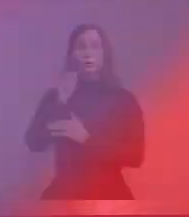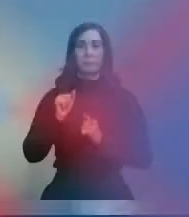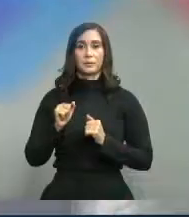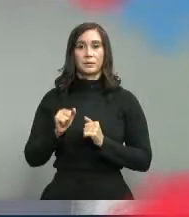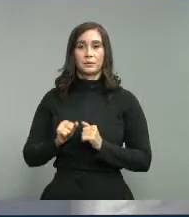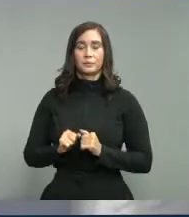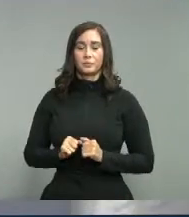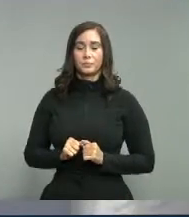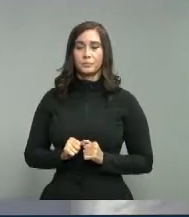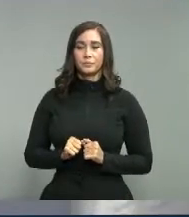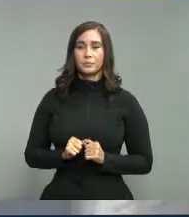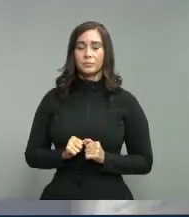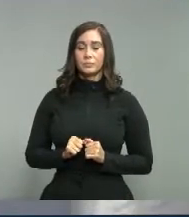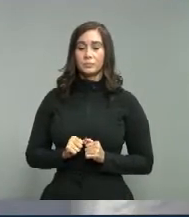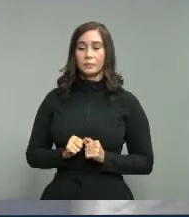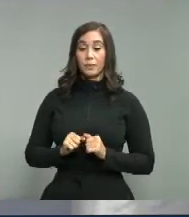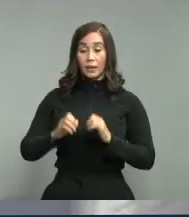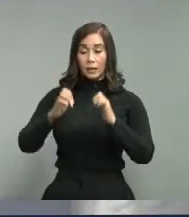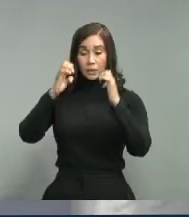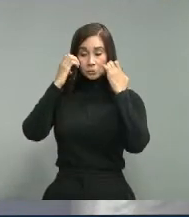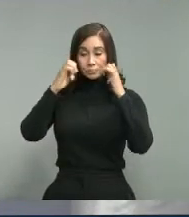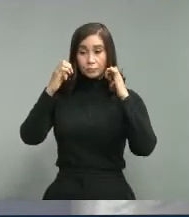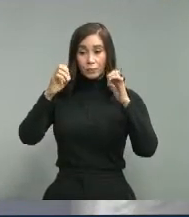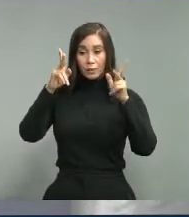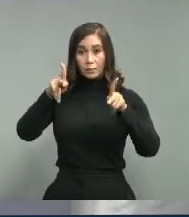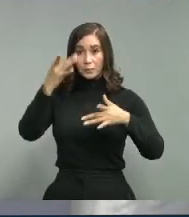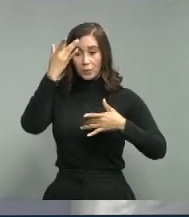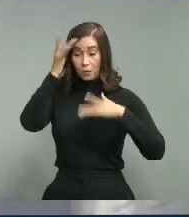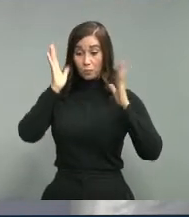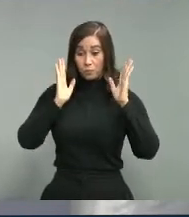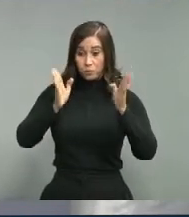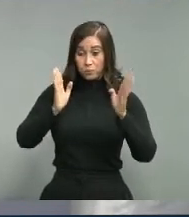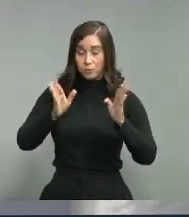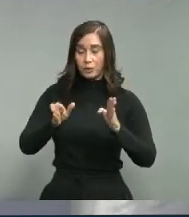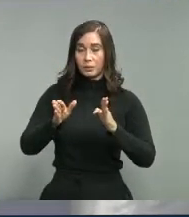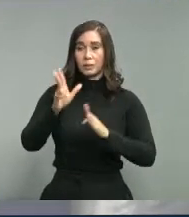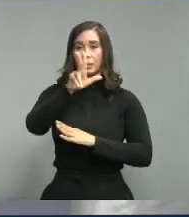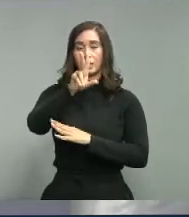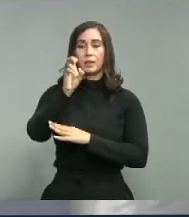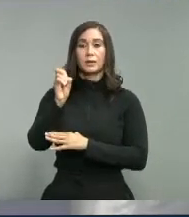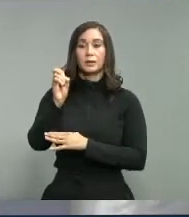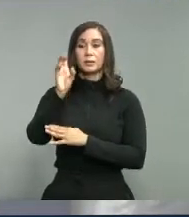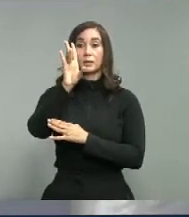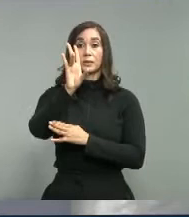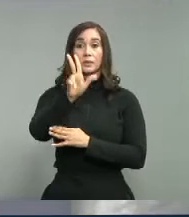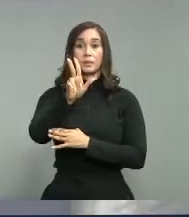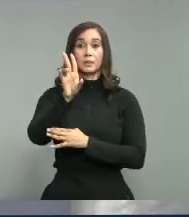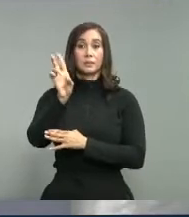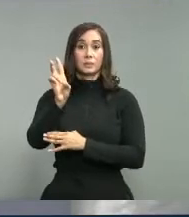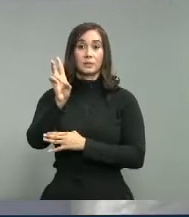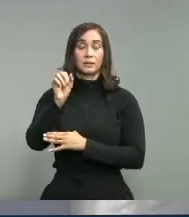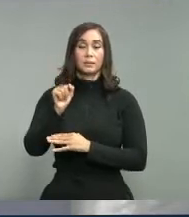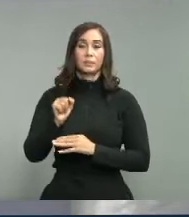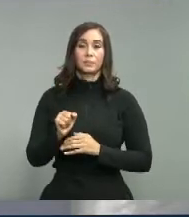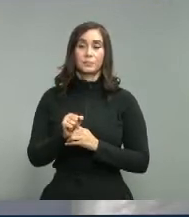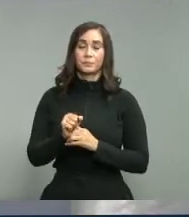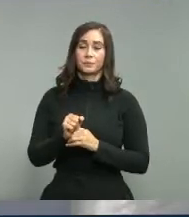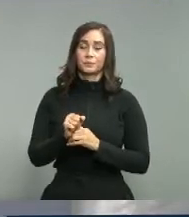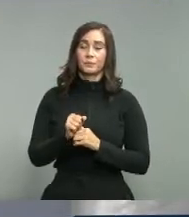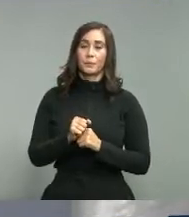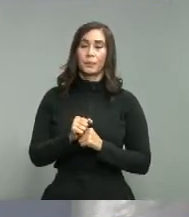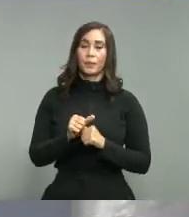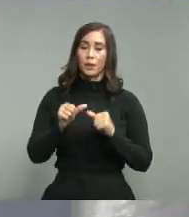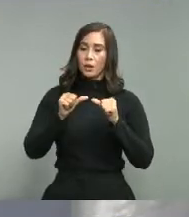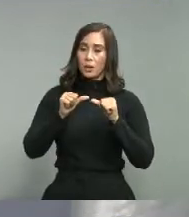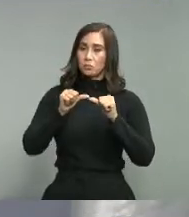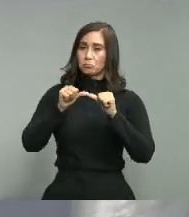Las emergencias atendidas 337 continúa